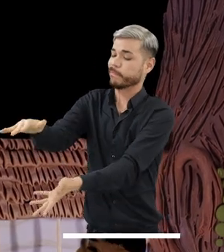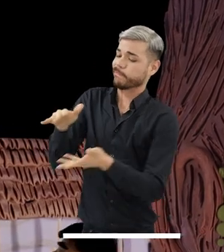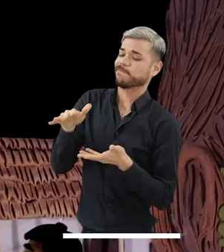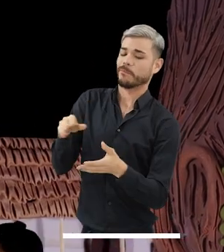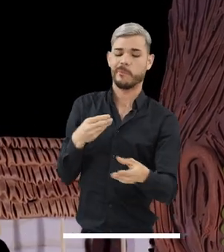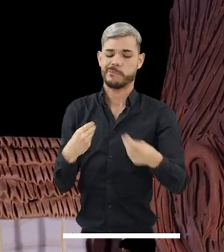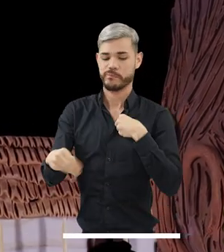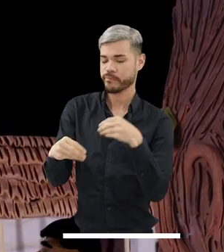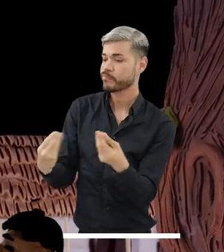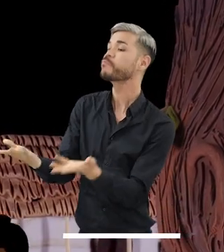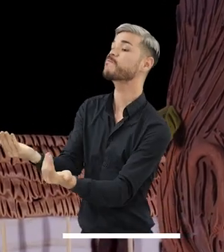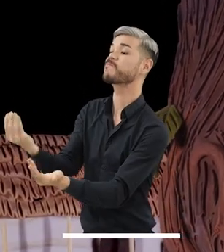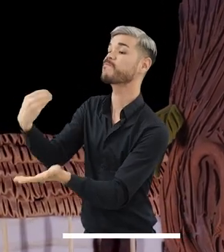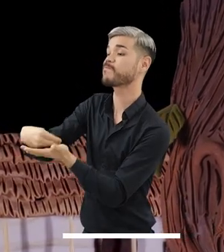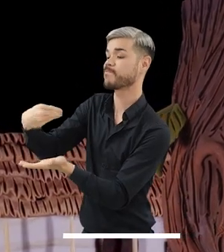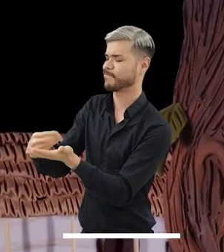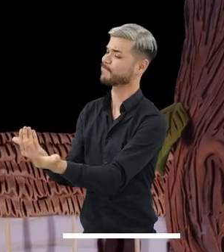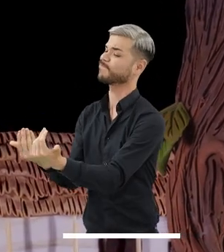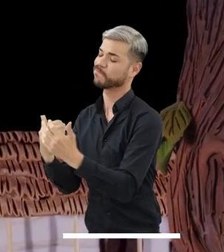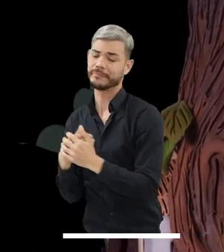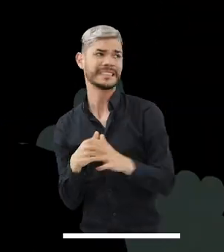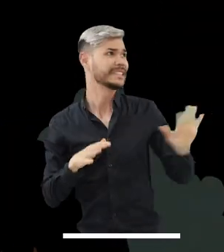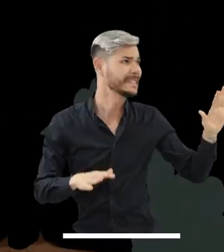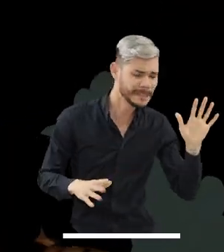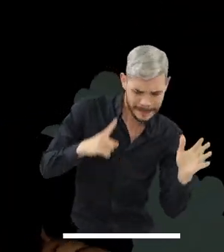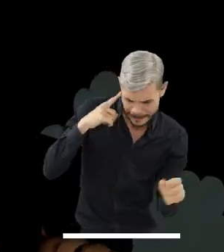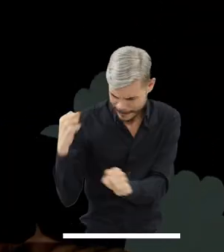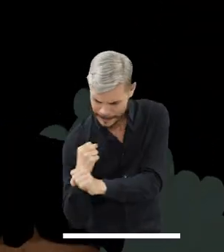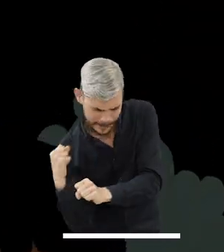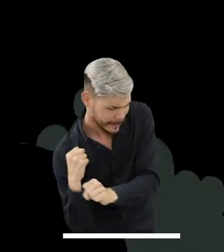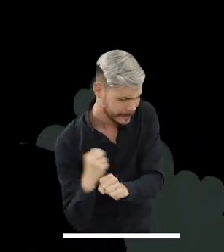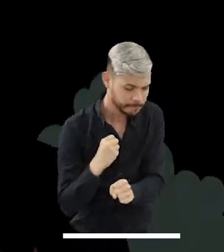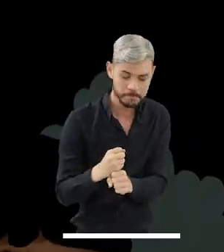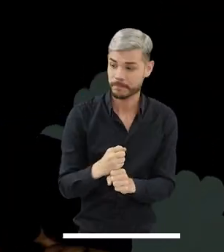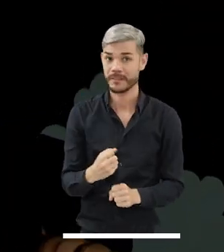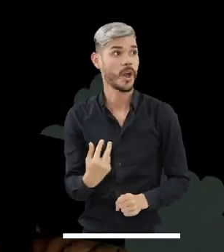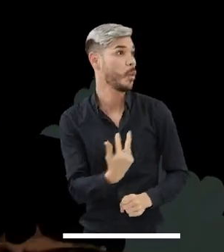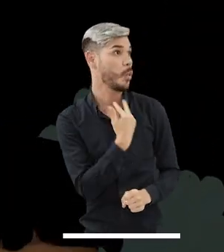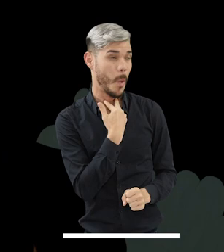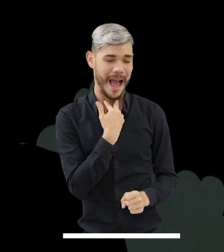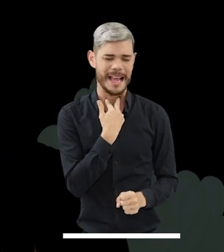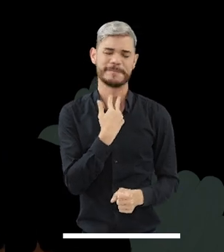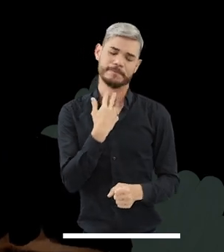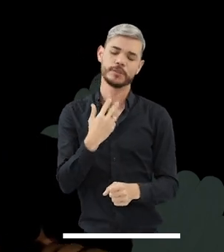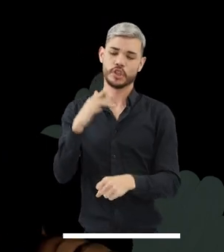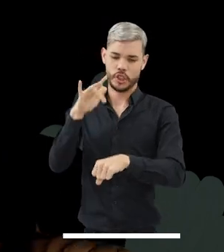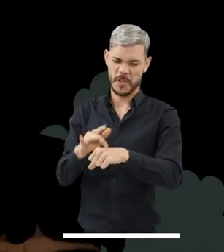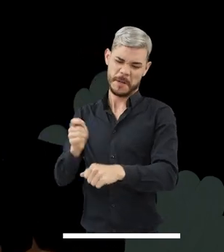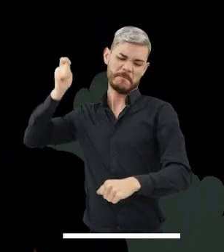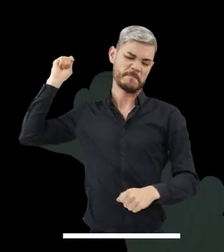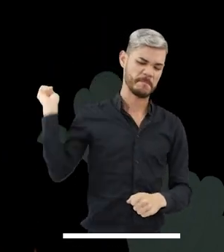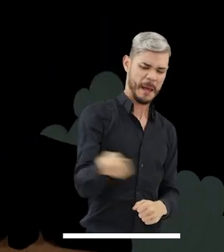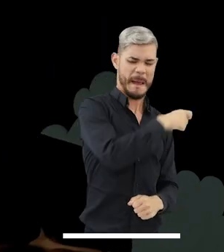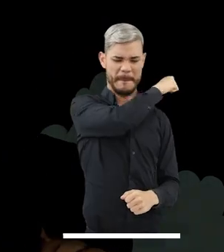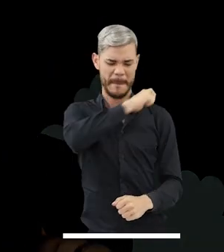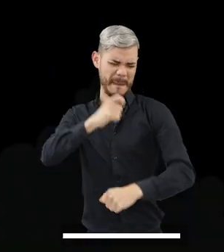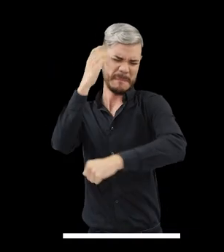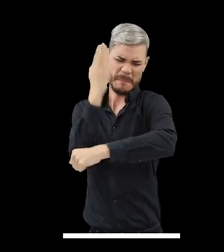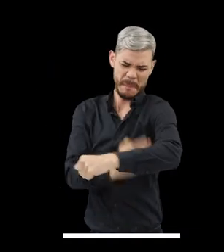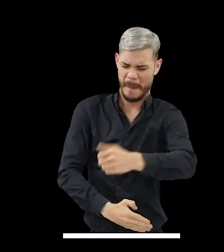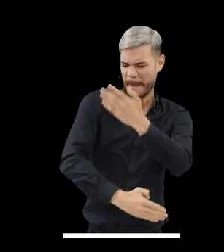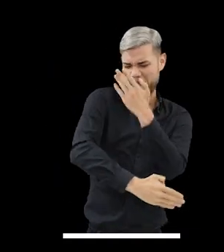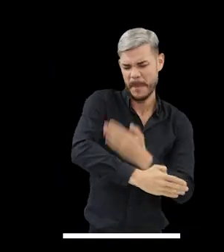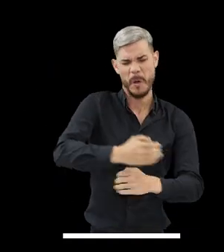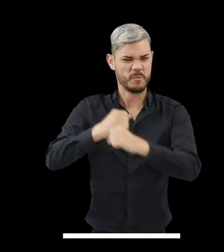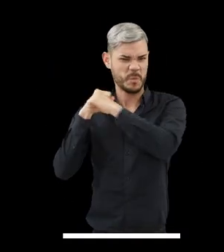una cuota de caucho establecida por los caucheros y quienes no cumplían con ella eran azotados, mutilados y asesinados